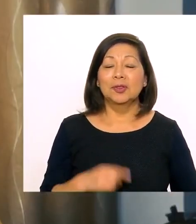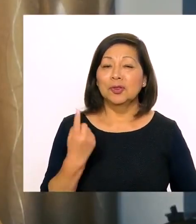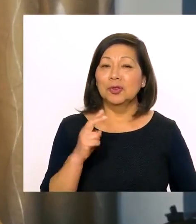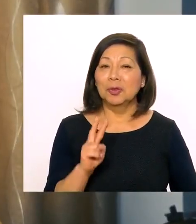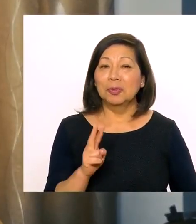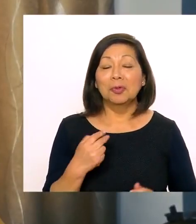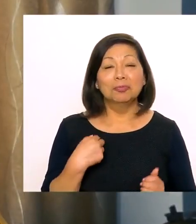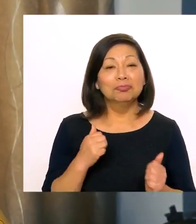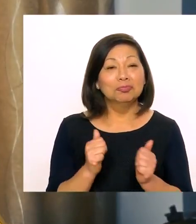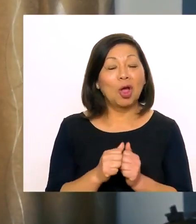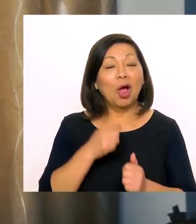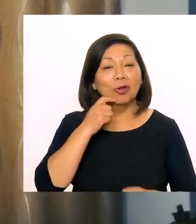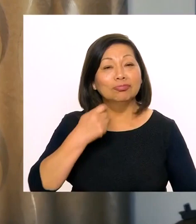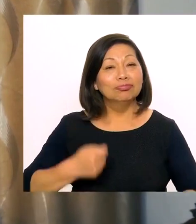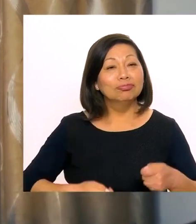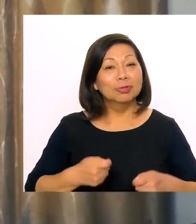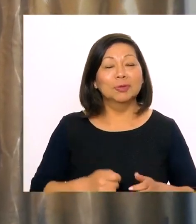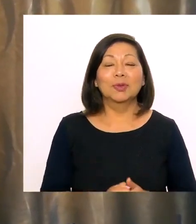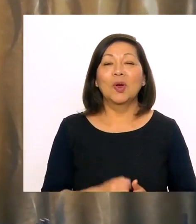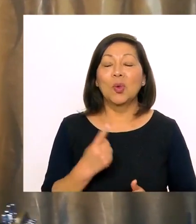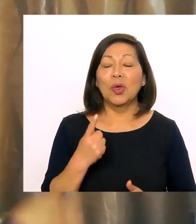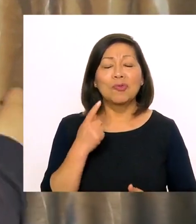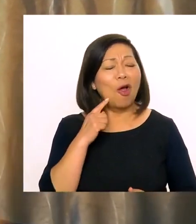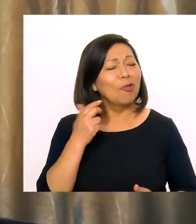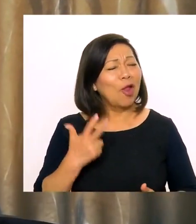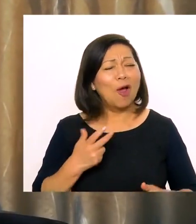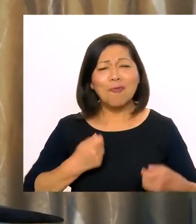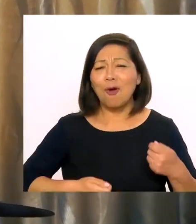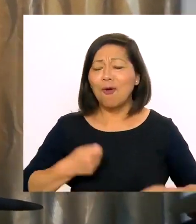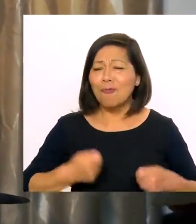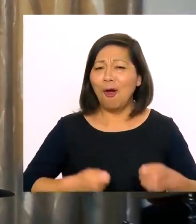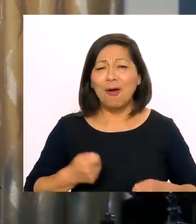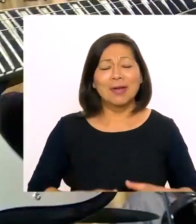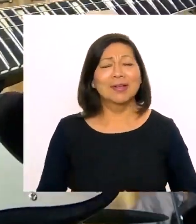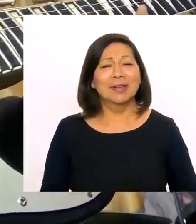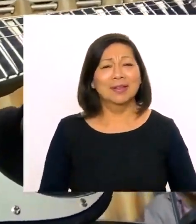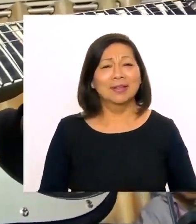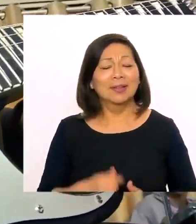Soy Robert, y hoy toco con mi banda. ¡Un, dos, tres, va!